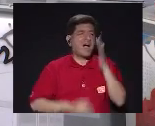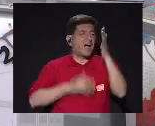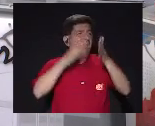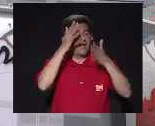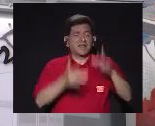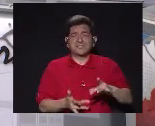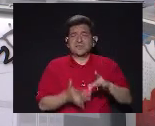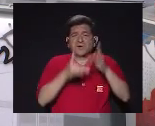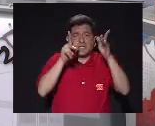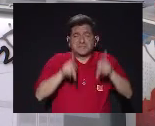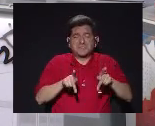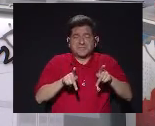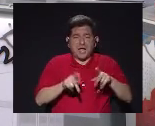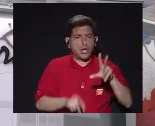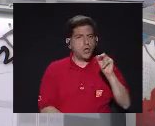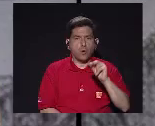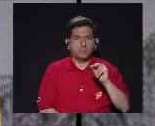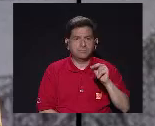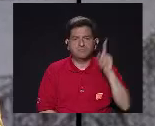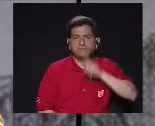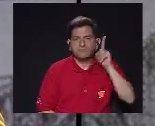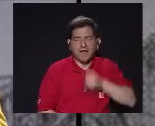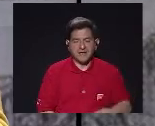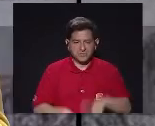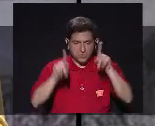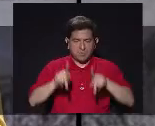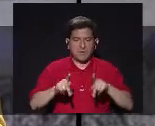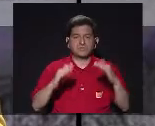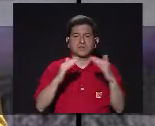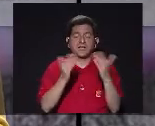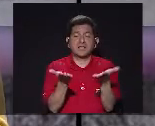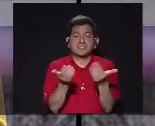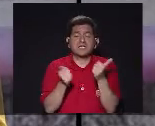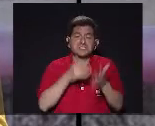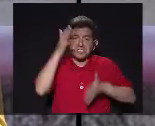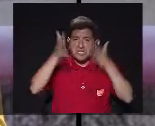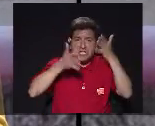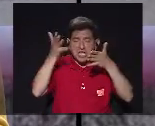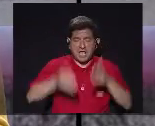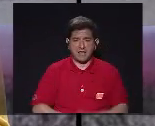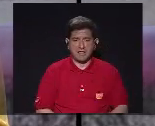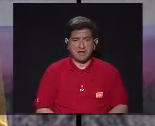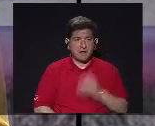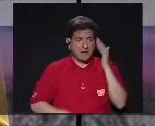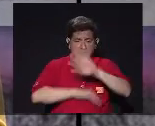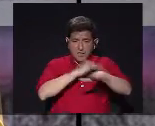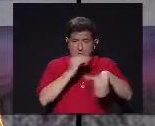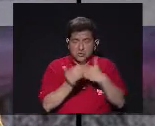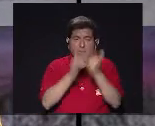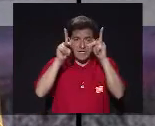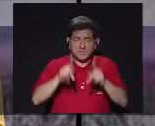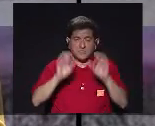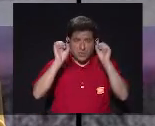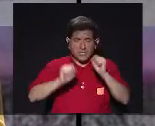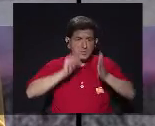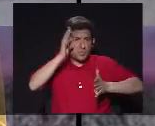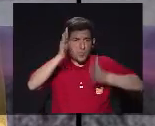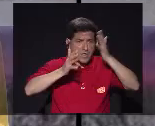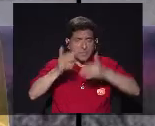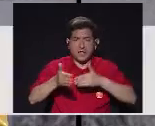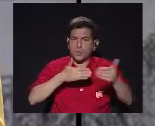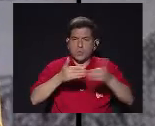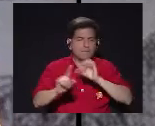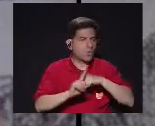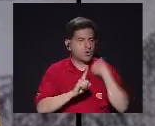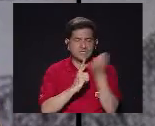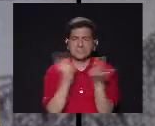la creación Es para seres especiales Eso es falso Las personas que están En la casa Se quieren crear La creatividad Está en todas las personas Y se puede explotar Incluso en